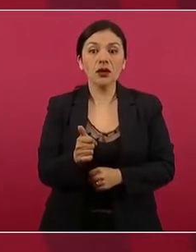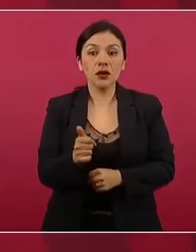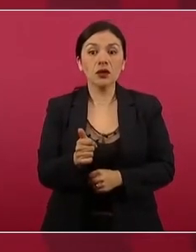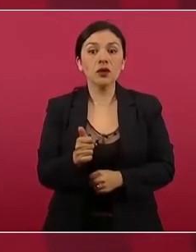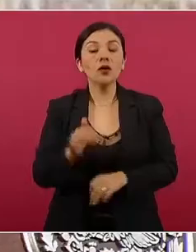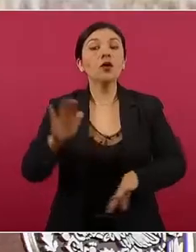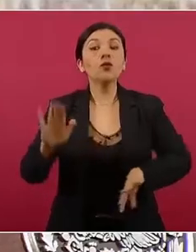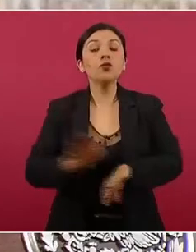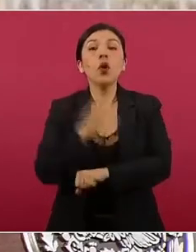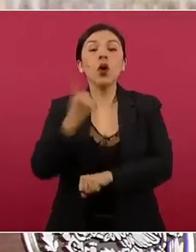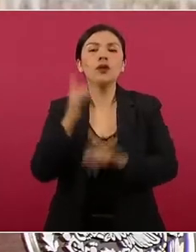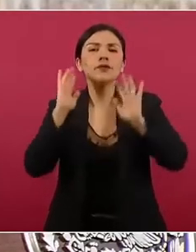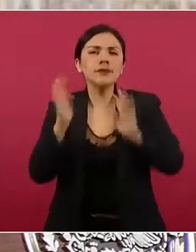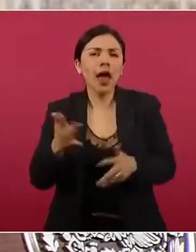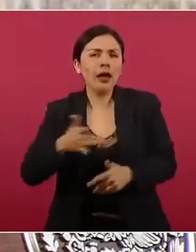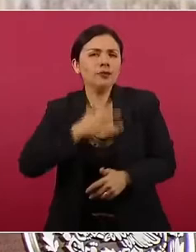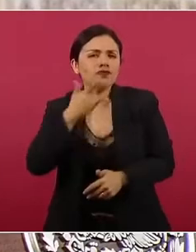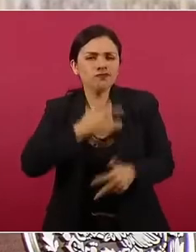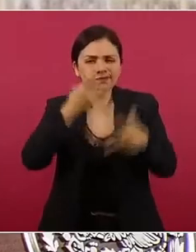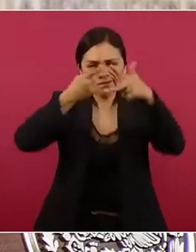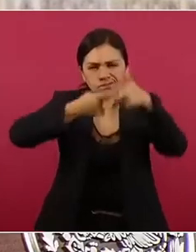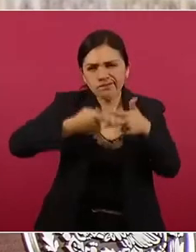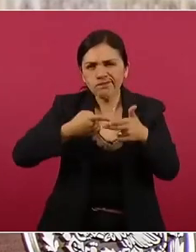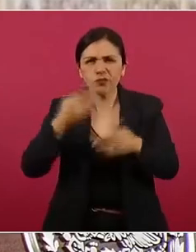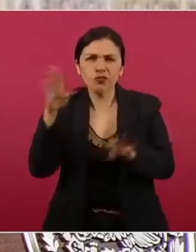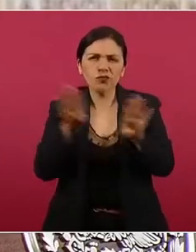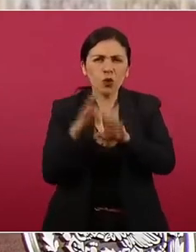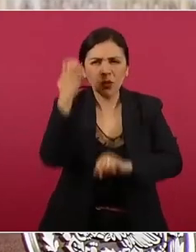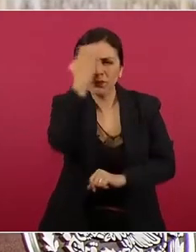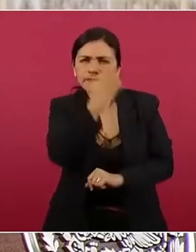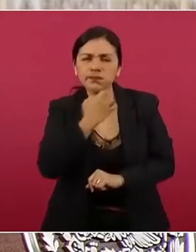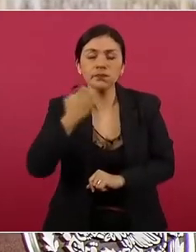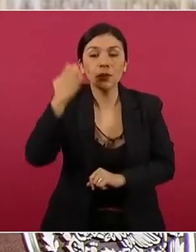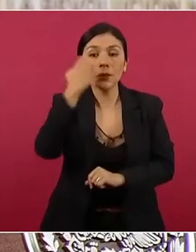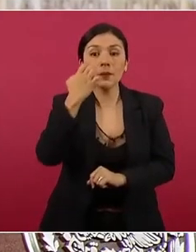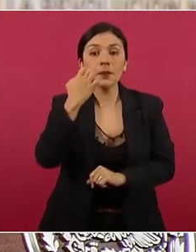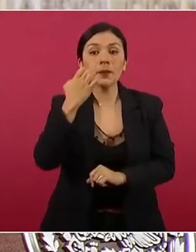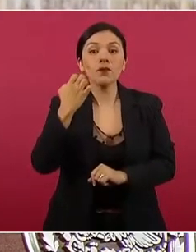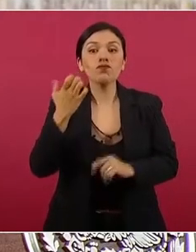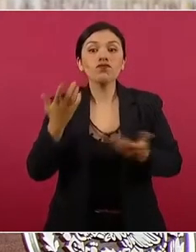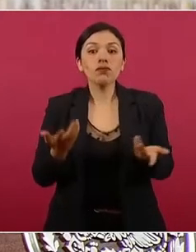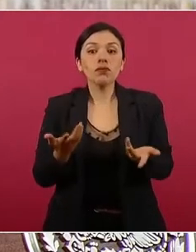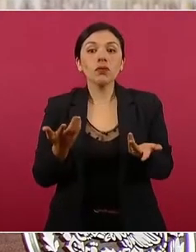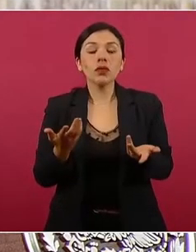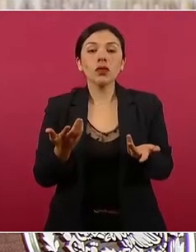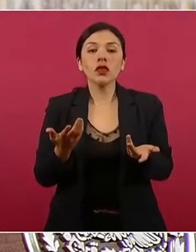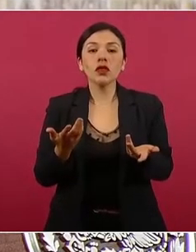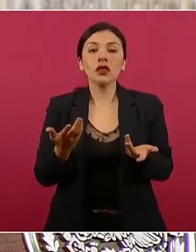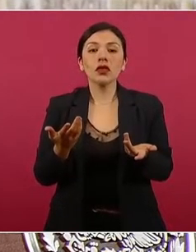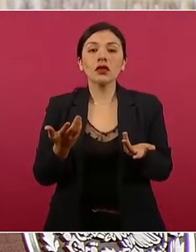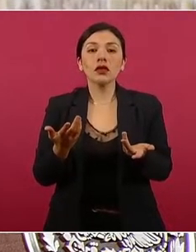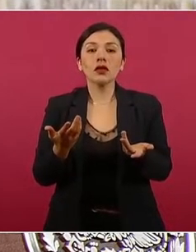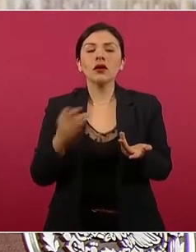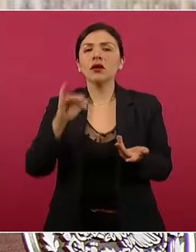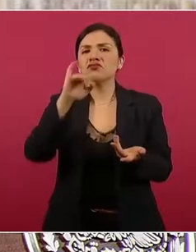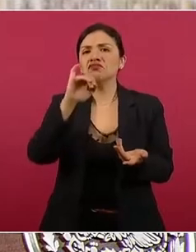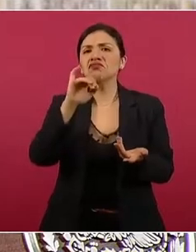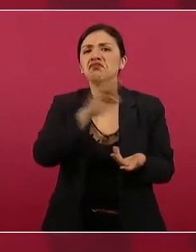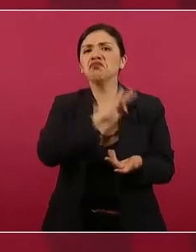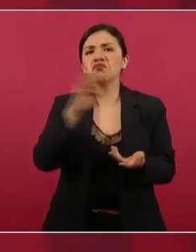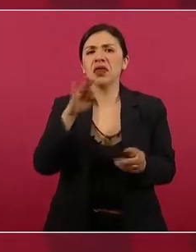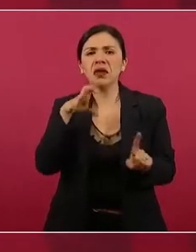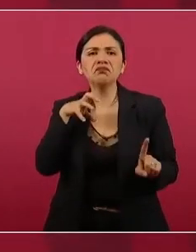en el balance nos alcanza